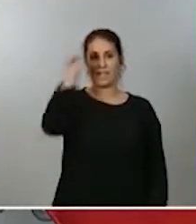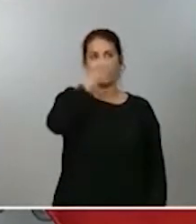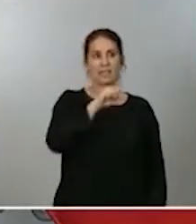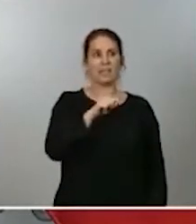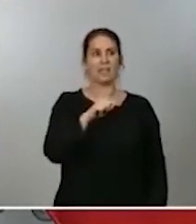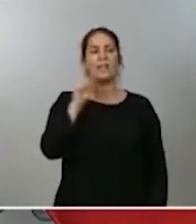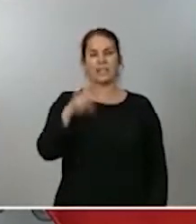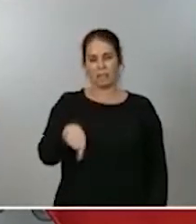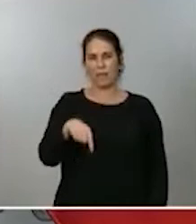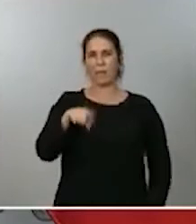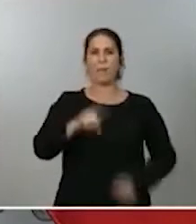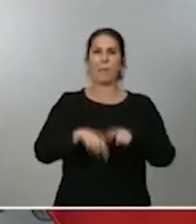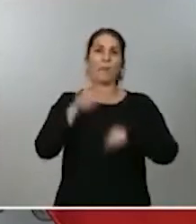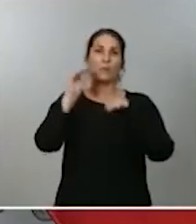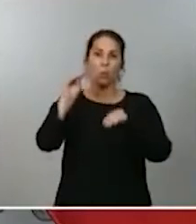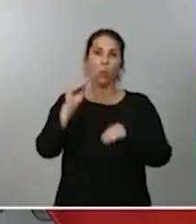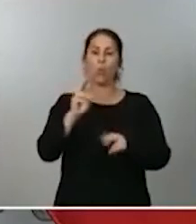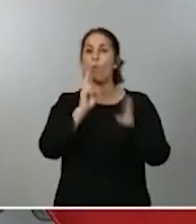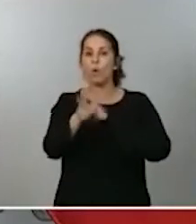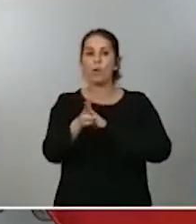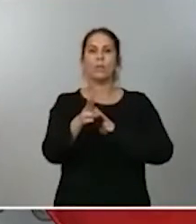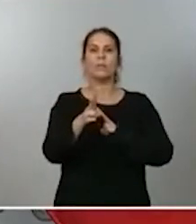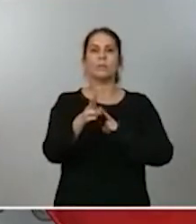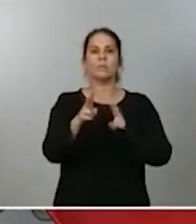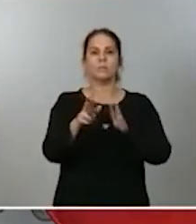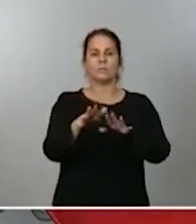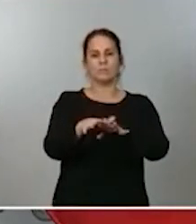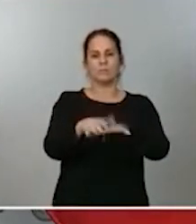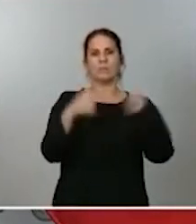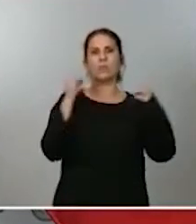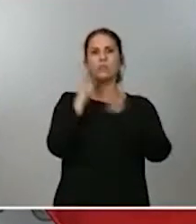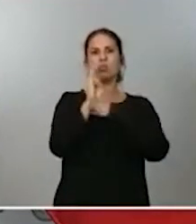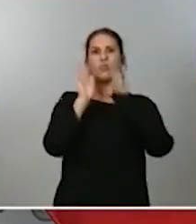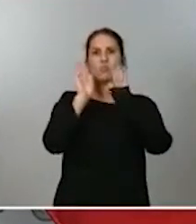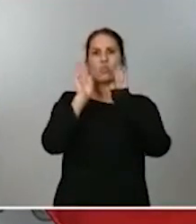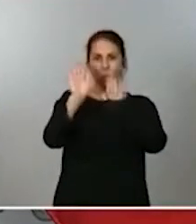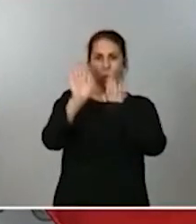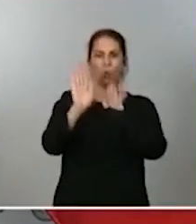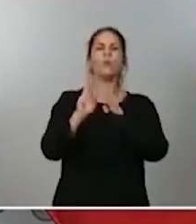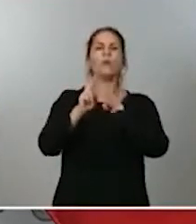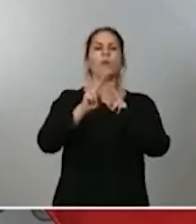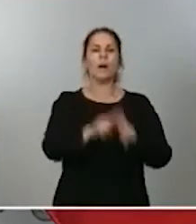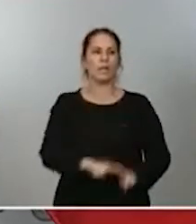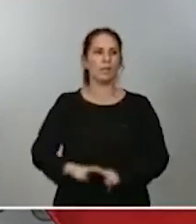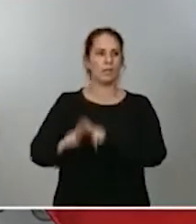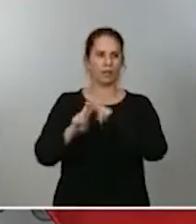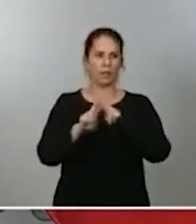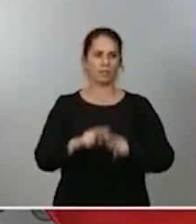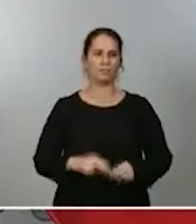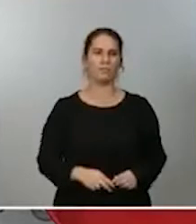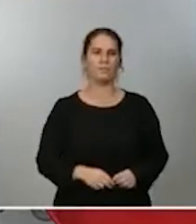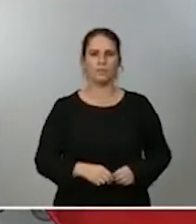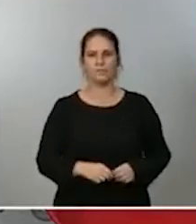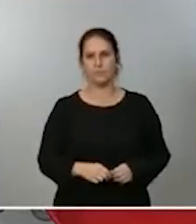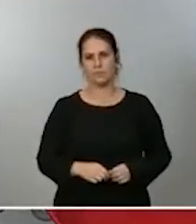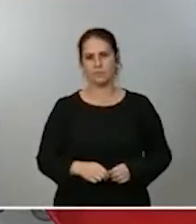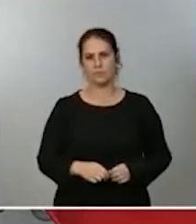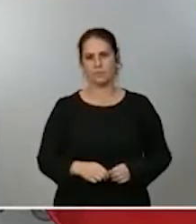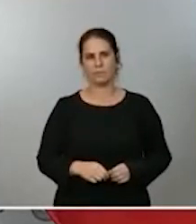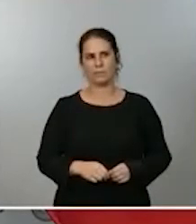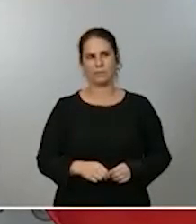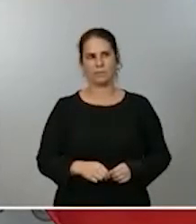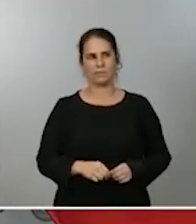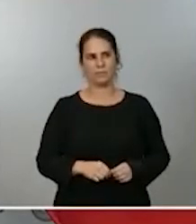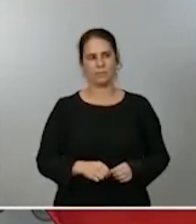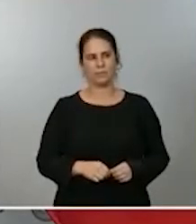puedan ser discutidas con el conjunto del arco parlamentario de cada asamblea regional o de cada